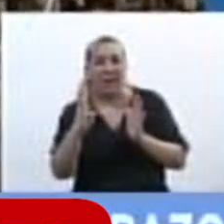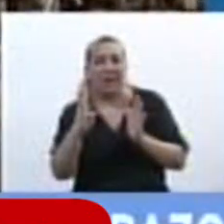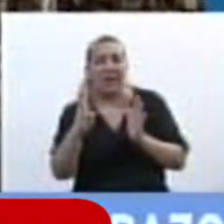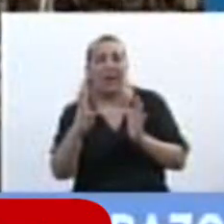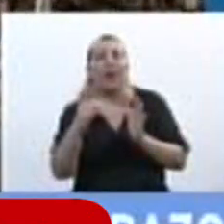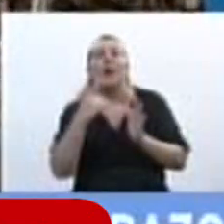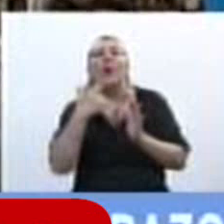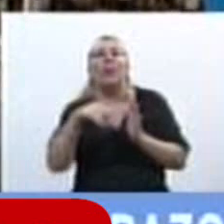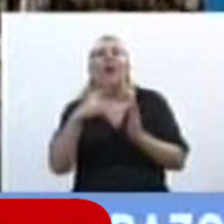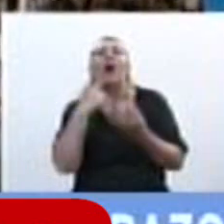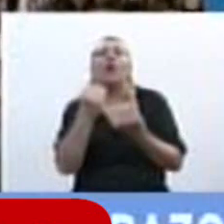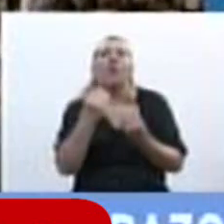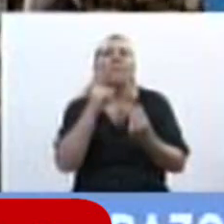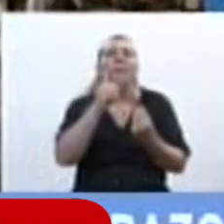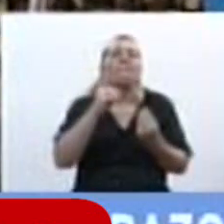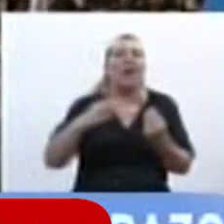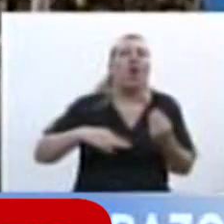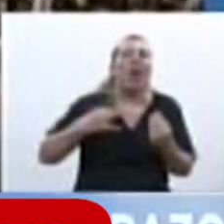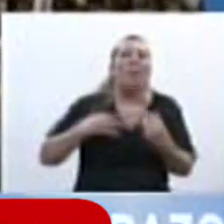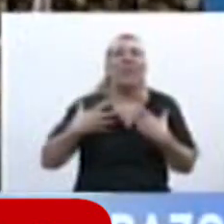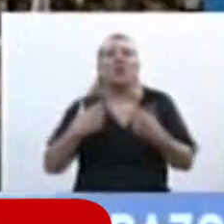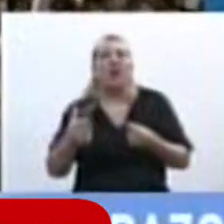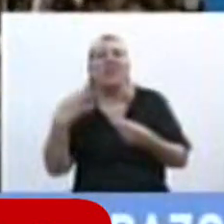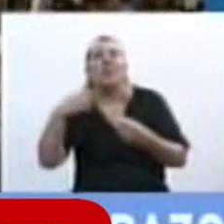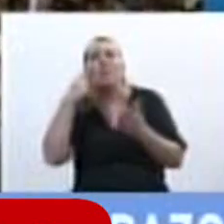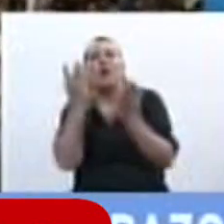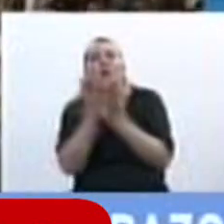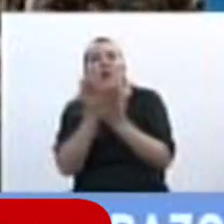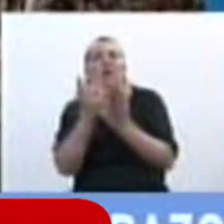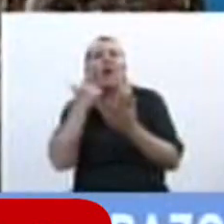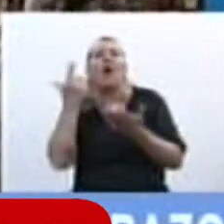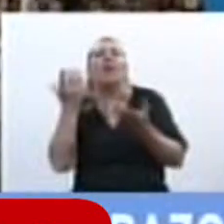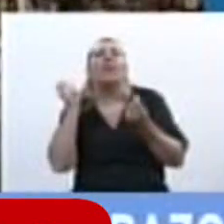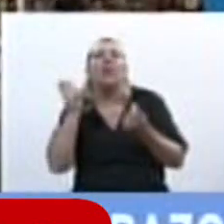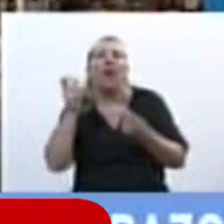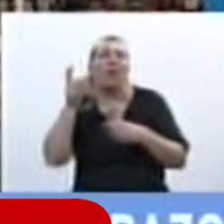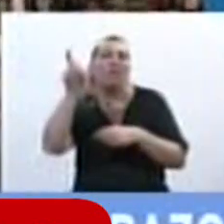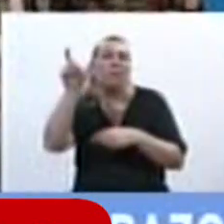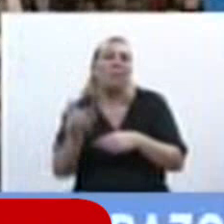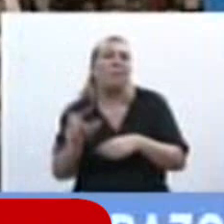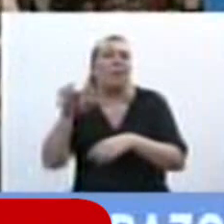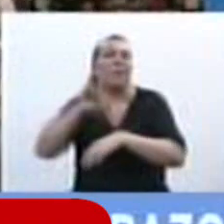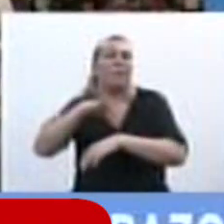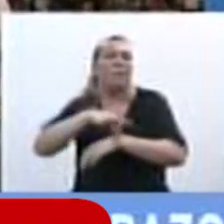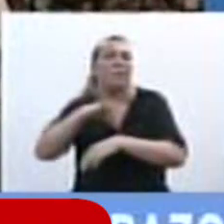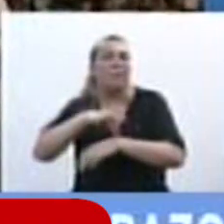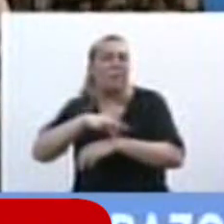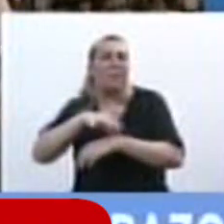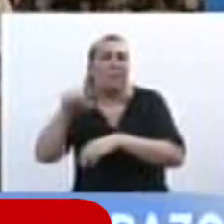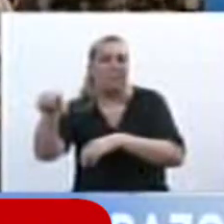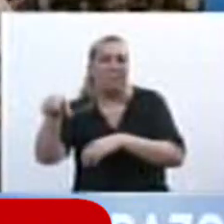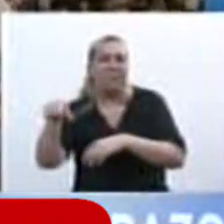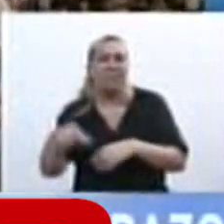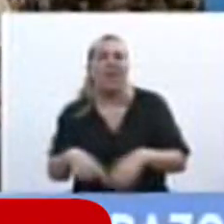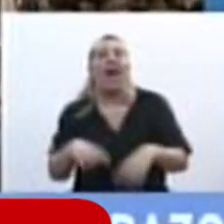a plantear el peligro para la vida o la salud deberá ser evaluado y establecido por el personal de salud interviniente con lo cual se acota esto